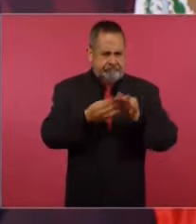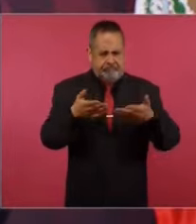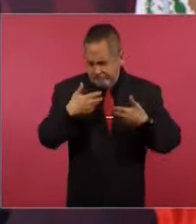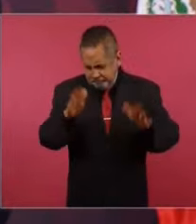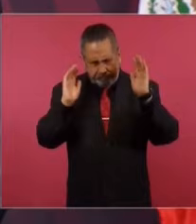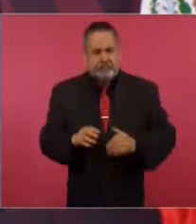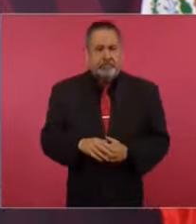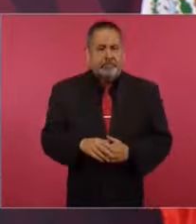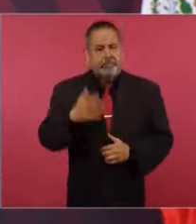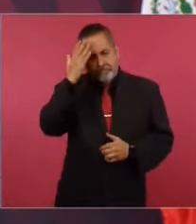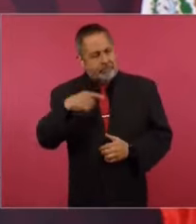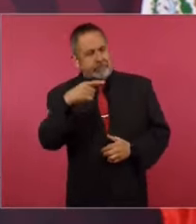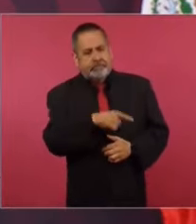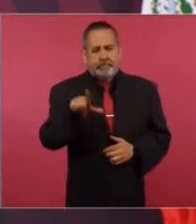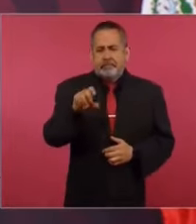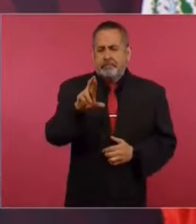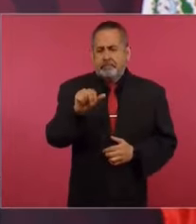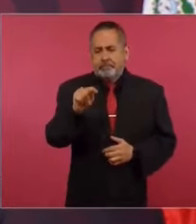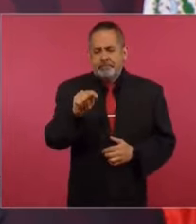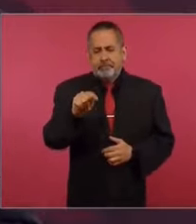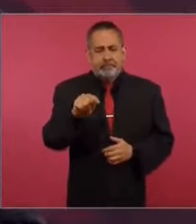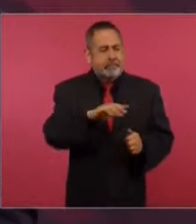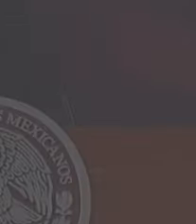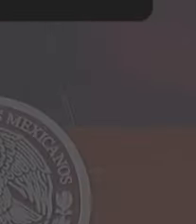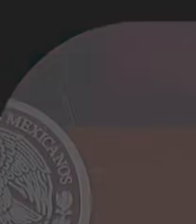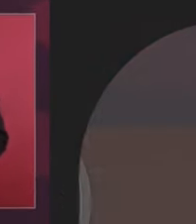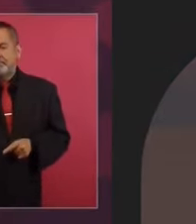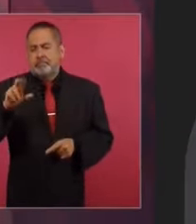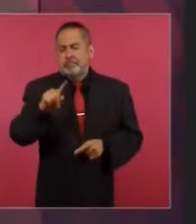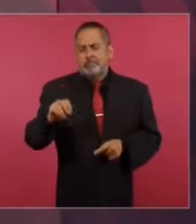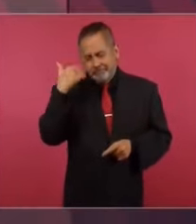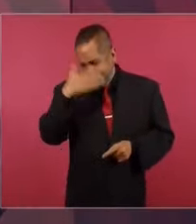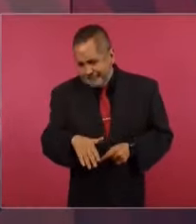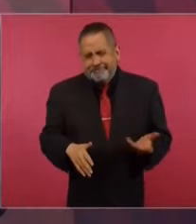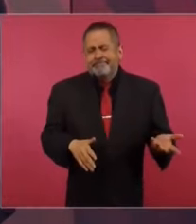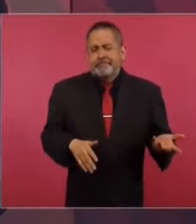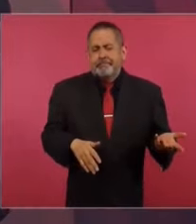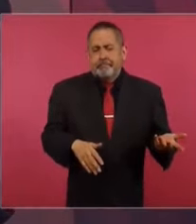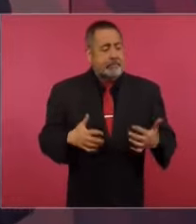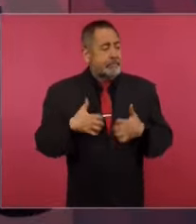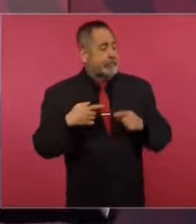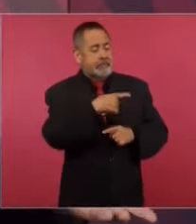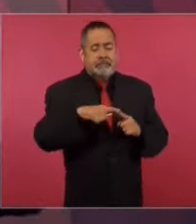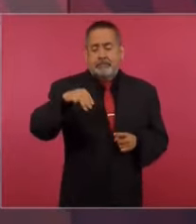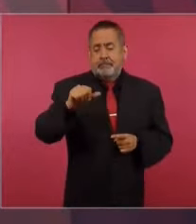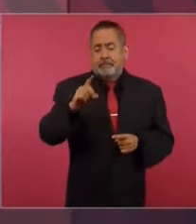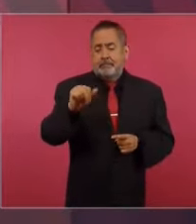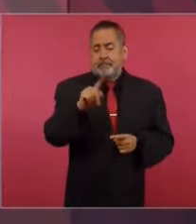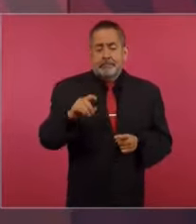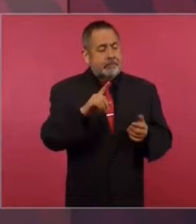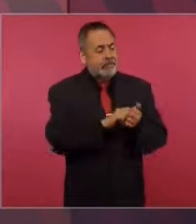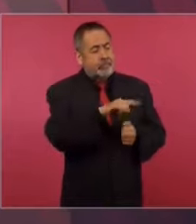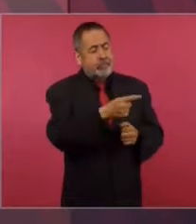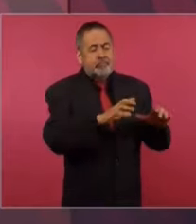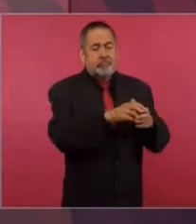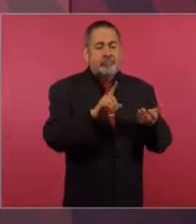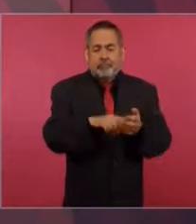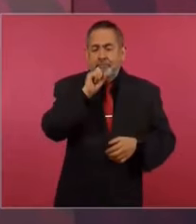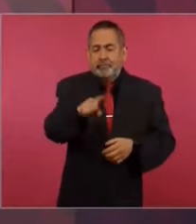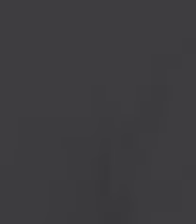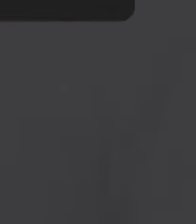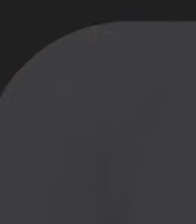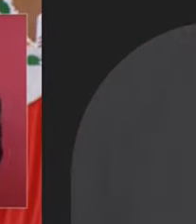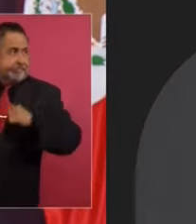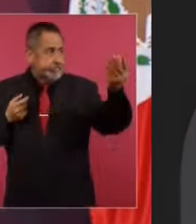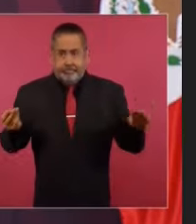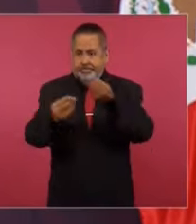Sabíamos que a Lore de Mola lo financiaba Madrazo. Y que todo el enojo de Madrazo y de otros era por lo de la venta de